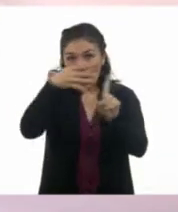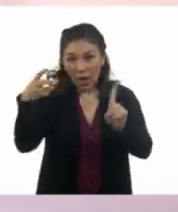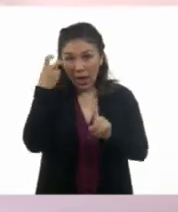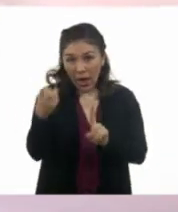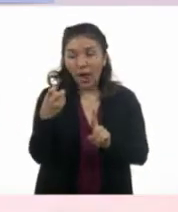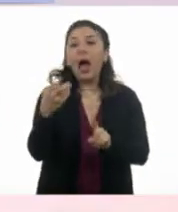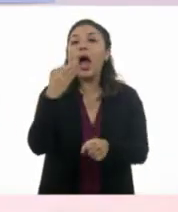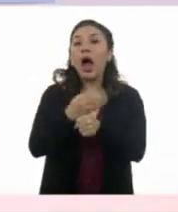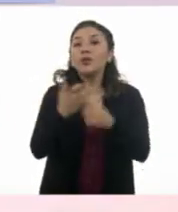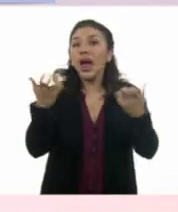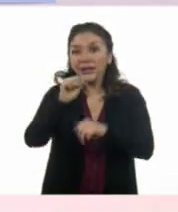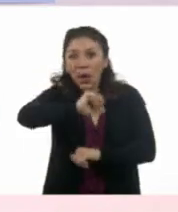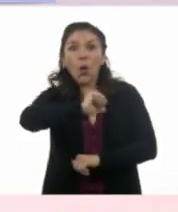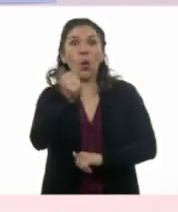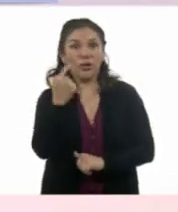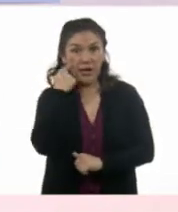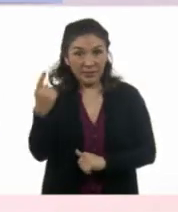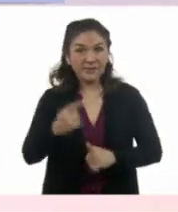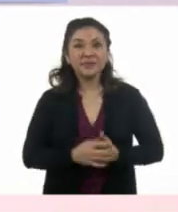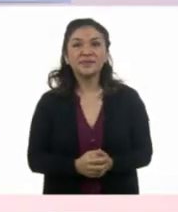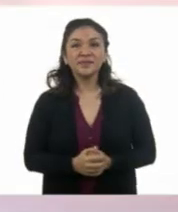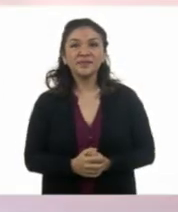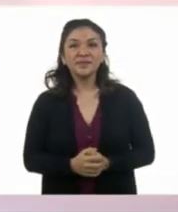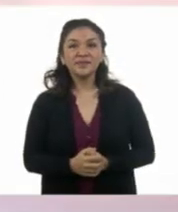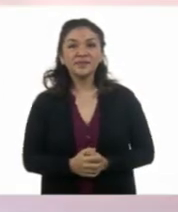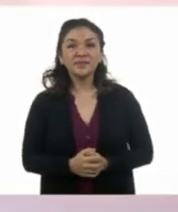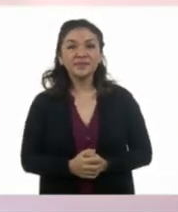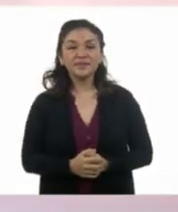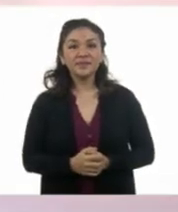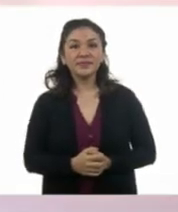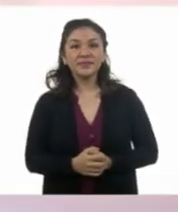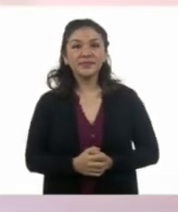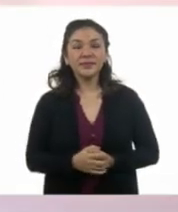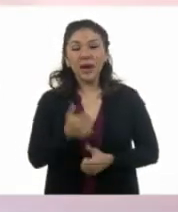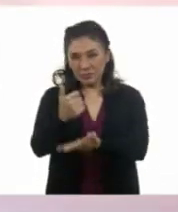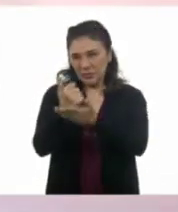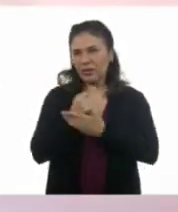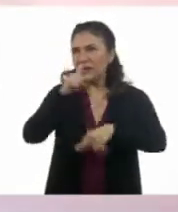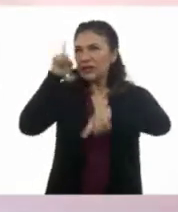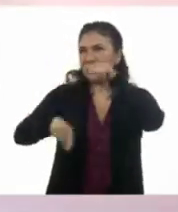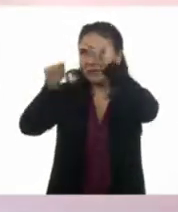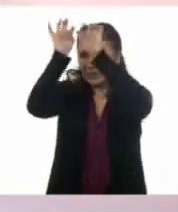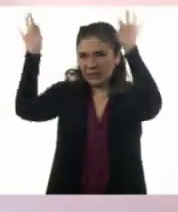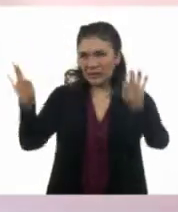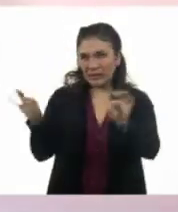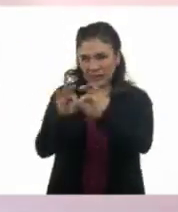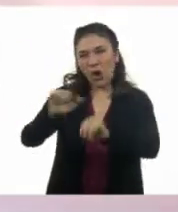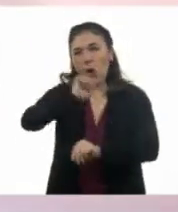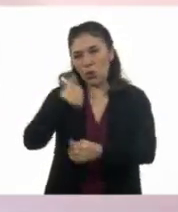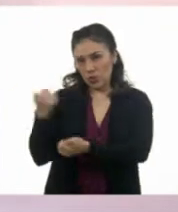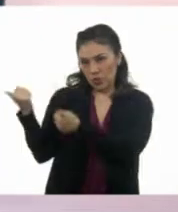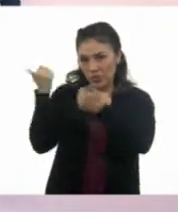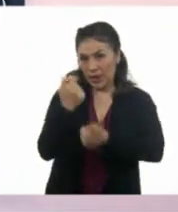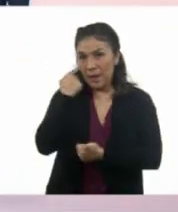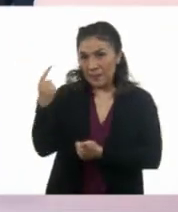realizamos una más? Hay una encuesta más, sí. Claro que sí. ¿Me ayudas a despegar esta? Claro que sí. lo que traigo la otra.